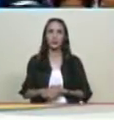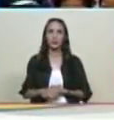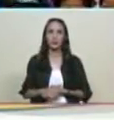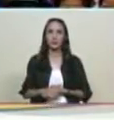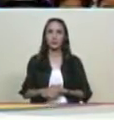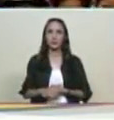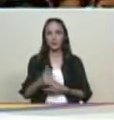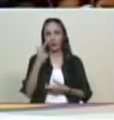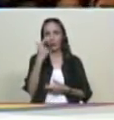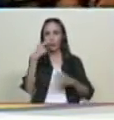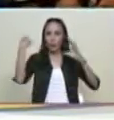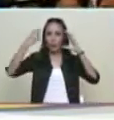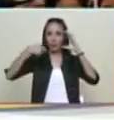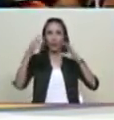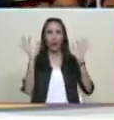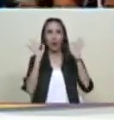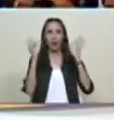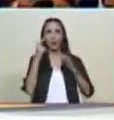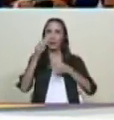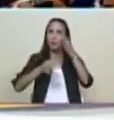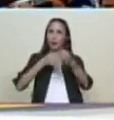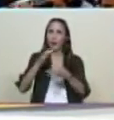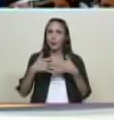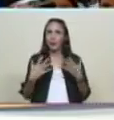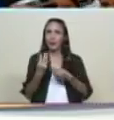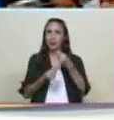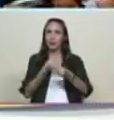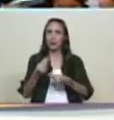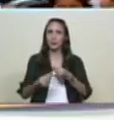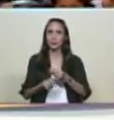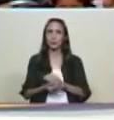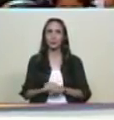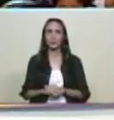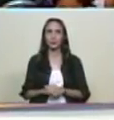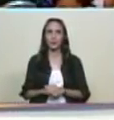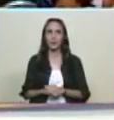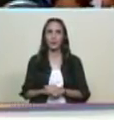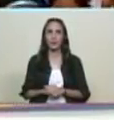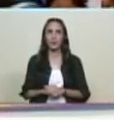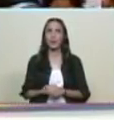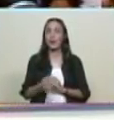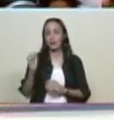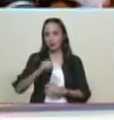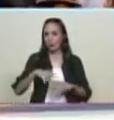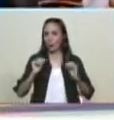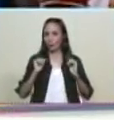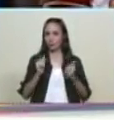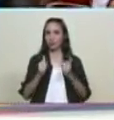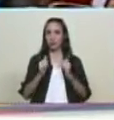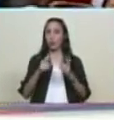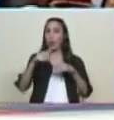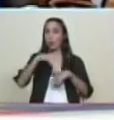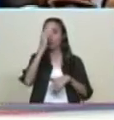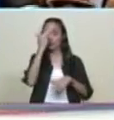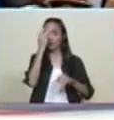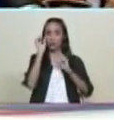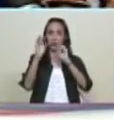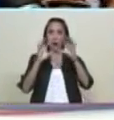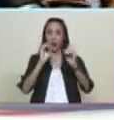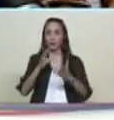Farías Peña cuéntamelo todo Erika por favor y presidente bueno como usted ve hoy arrancó ya el carnaval